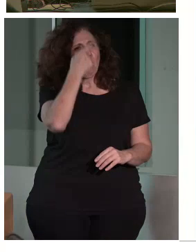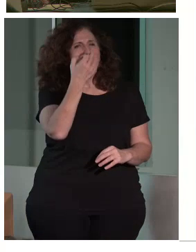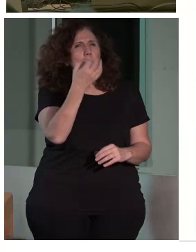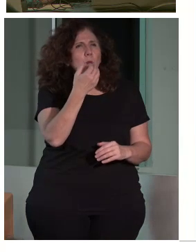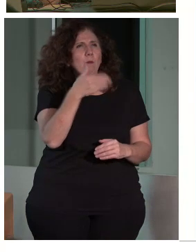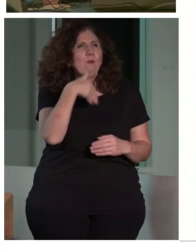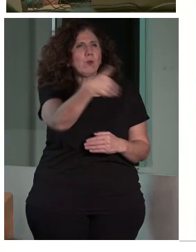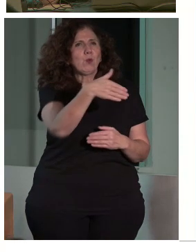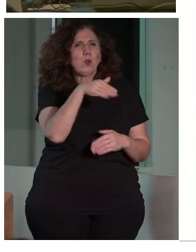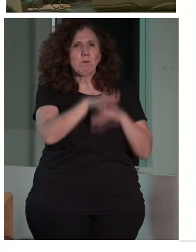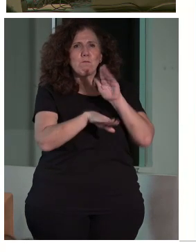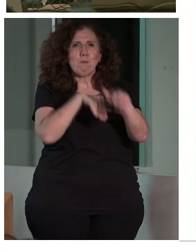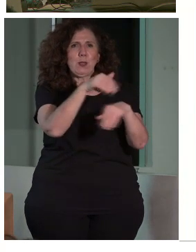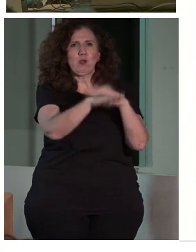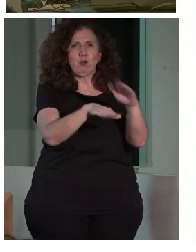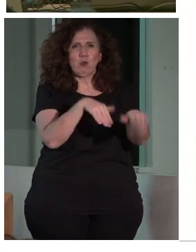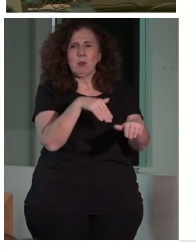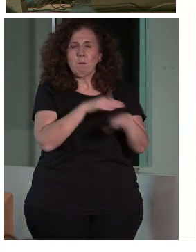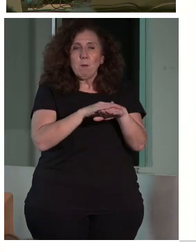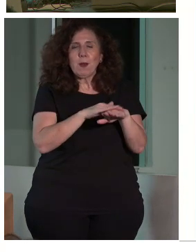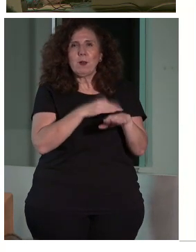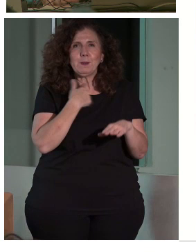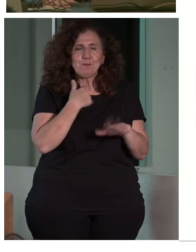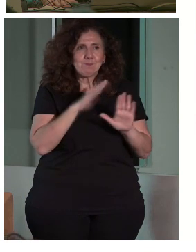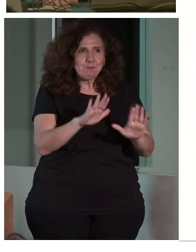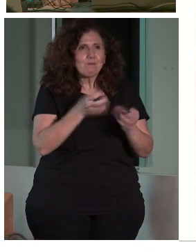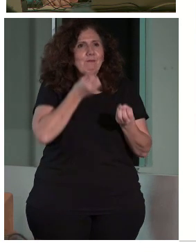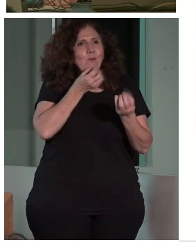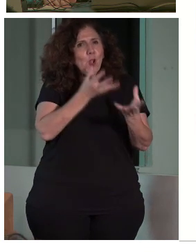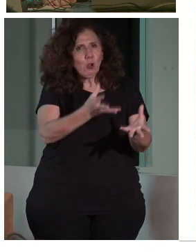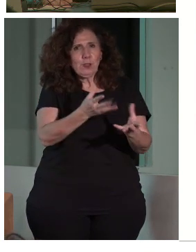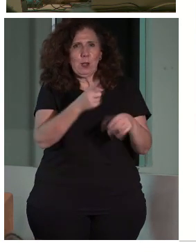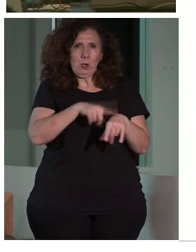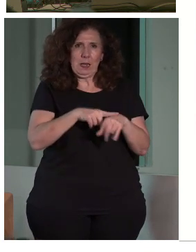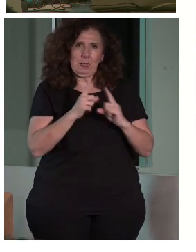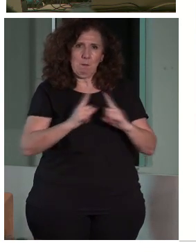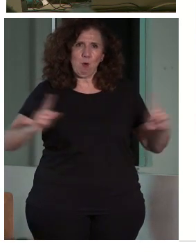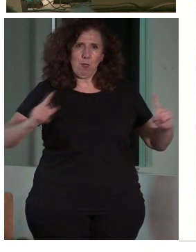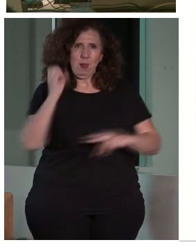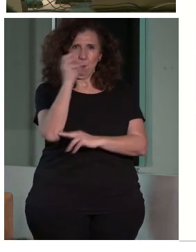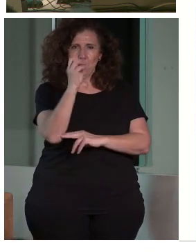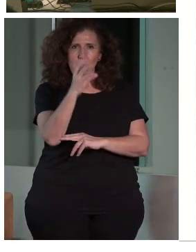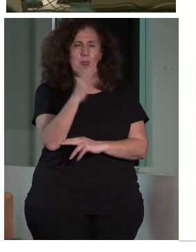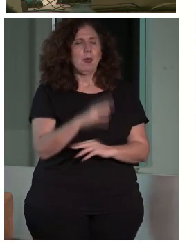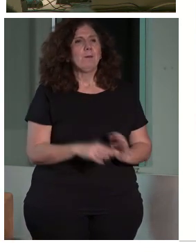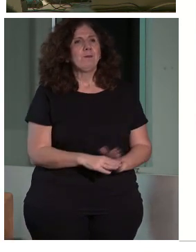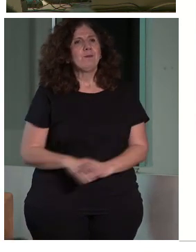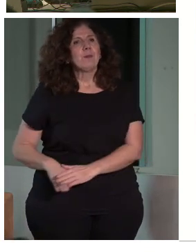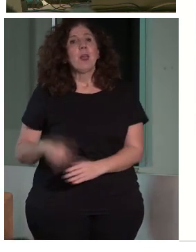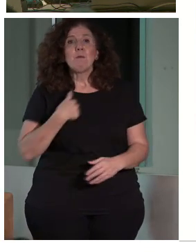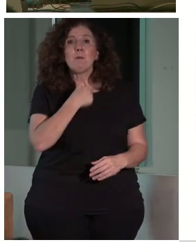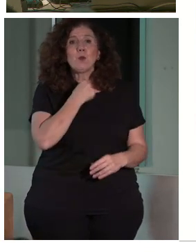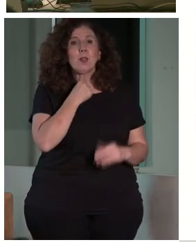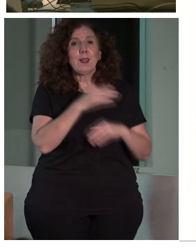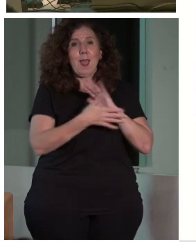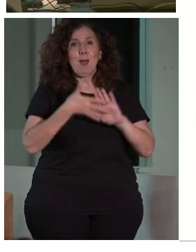contaros en este tiempo. Bueno, me gustaría hablar, hemos hablado de los arquitectos,